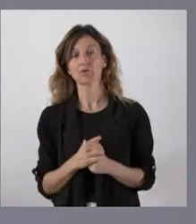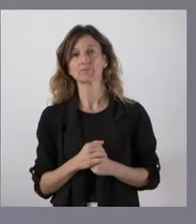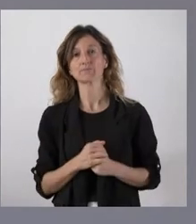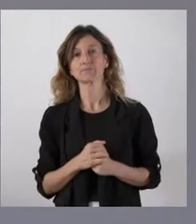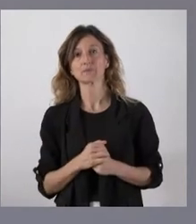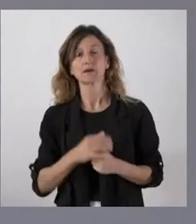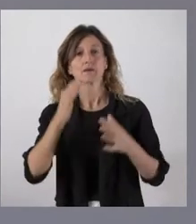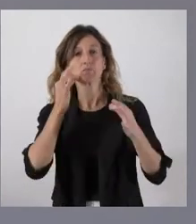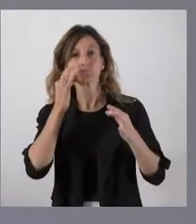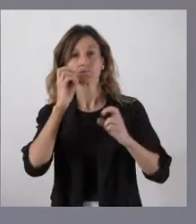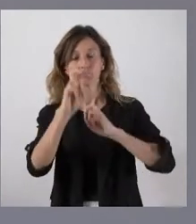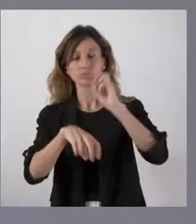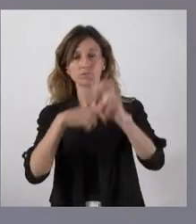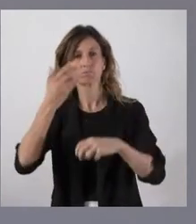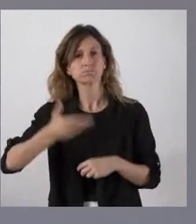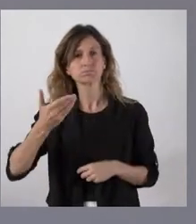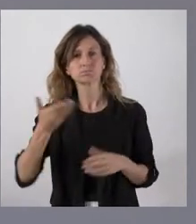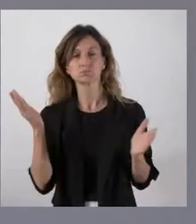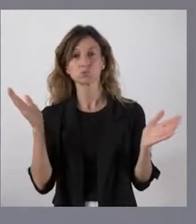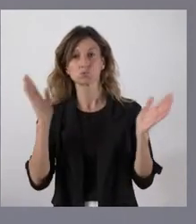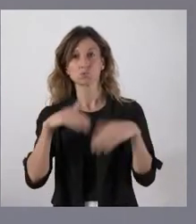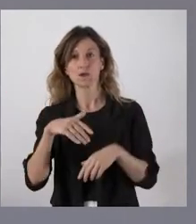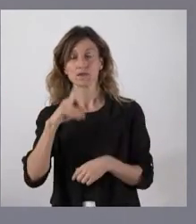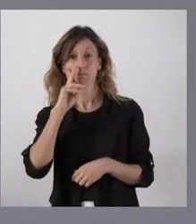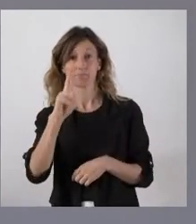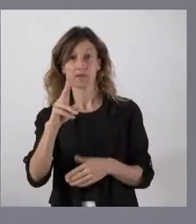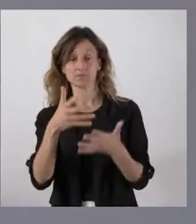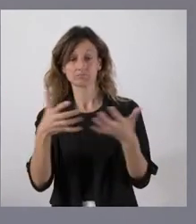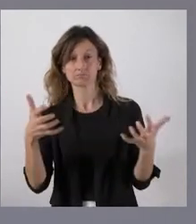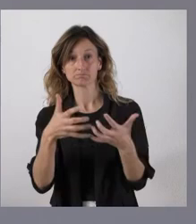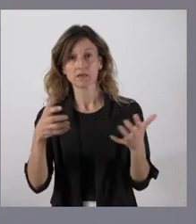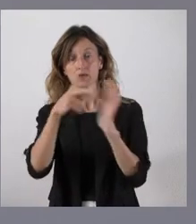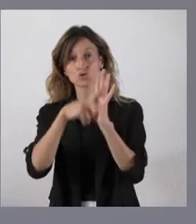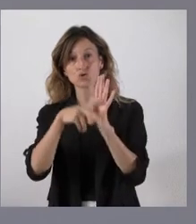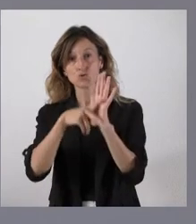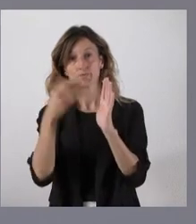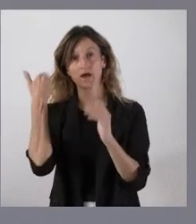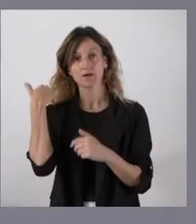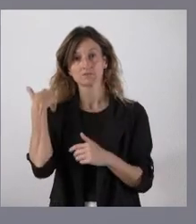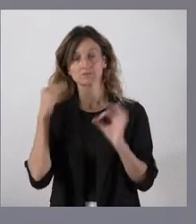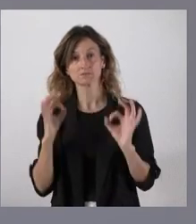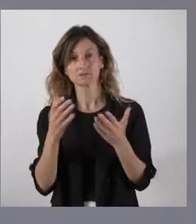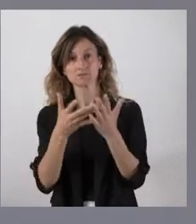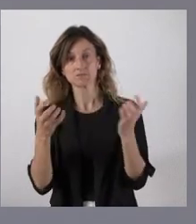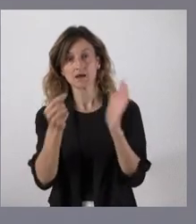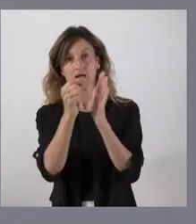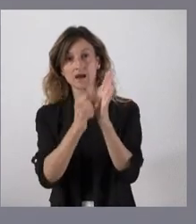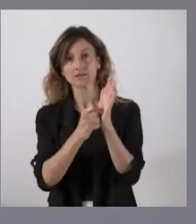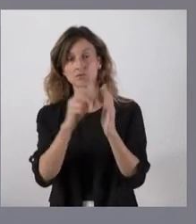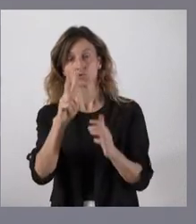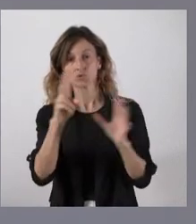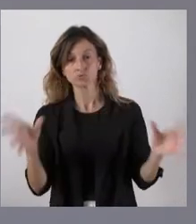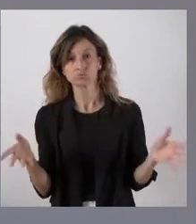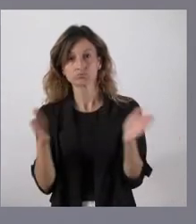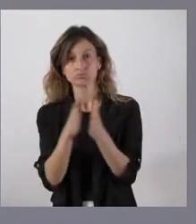modificaciones relevantes. Ven ustedes que en la normativa anterior lo que figuraba en dos artículos se juntan en